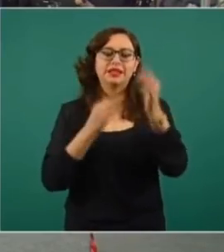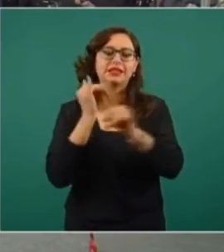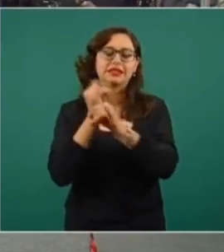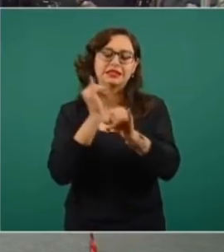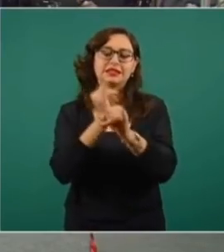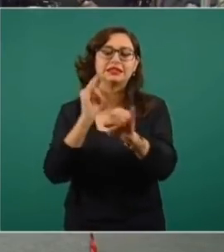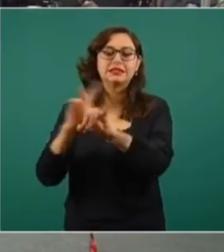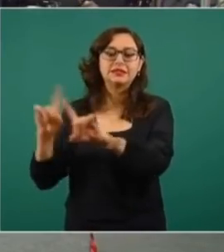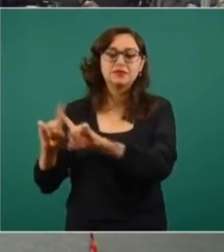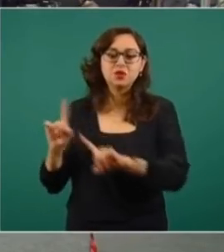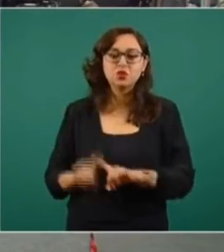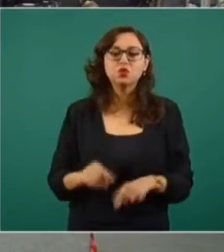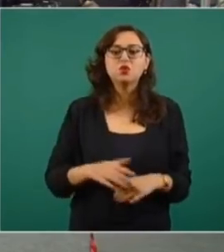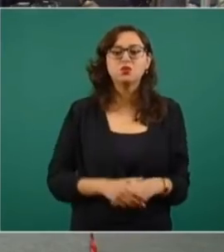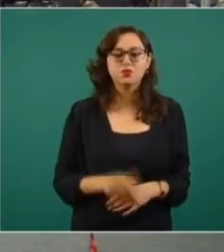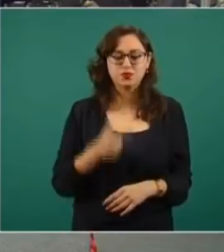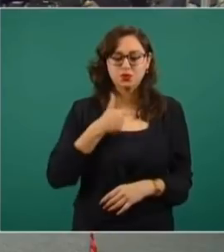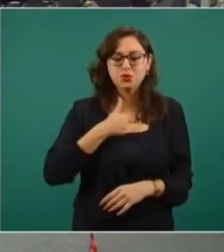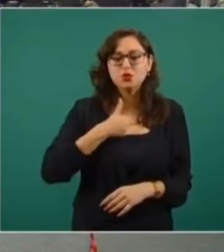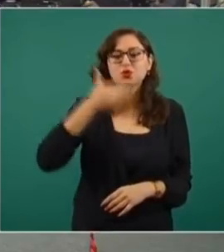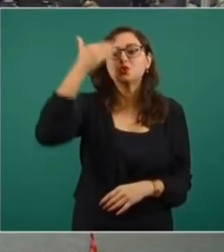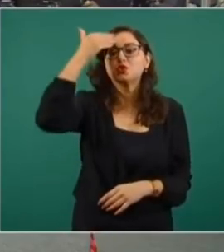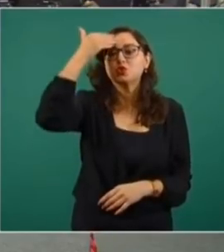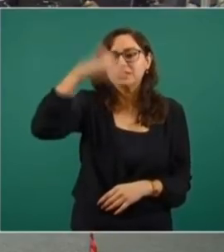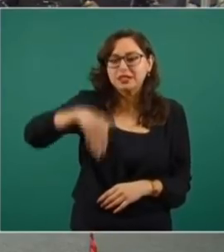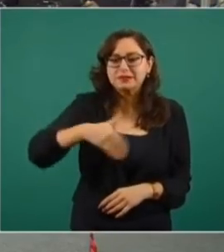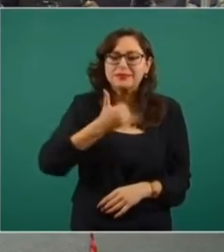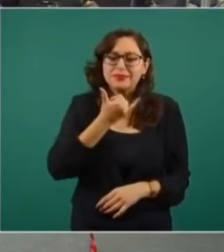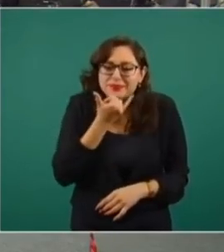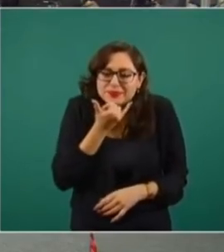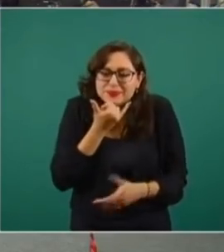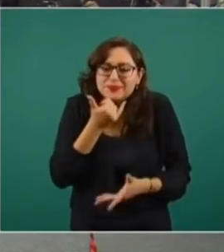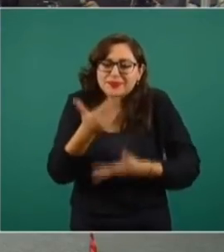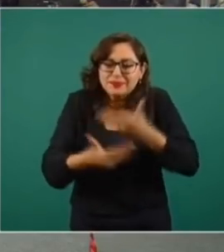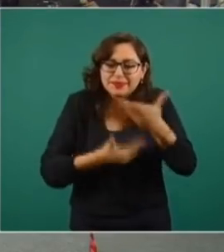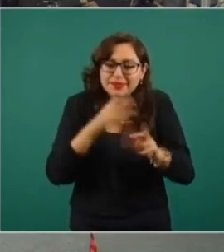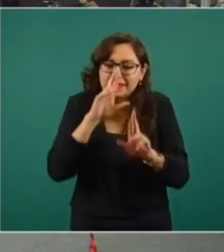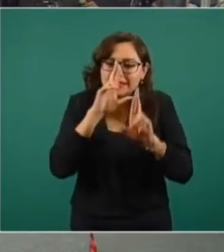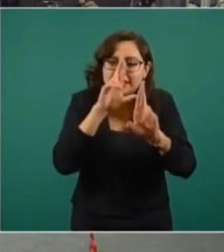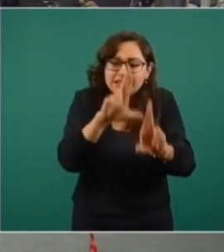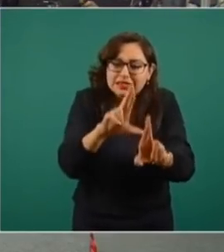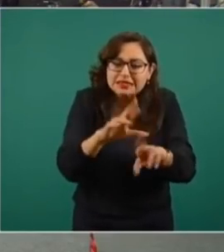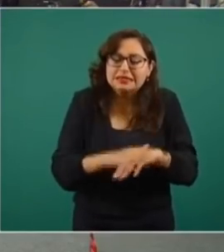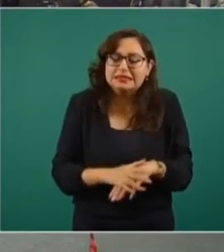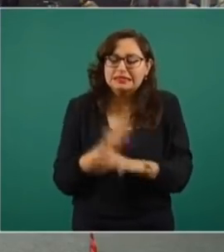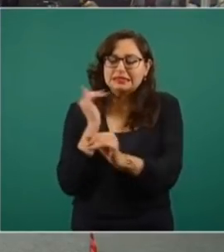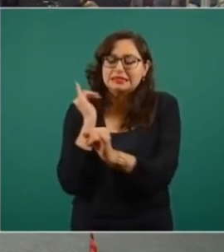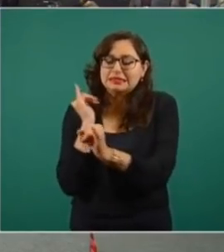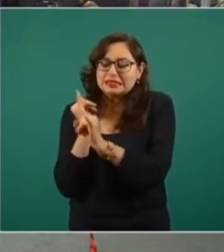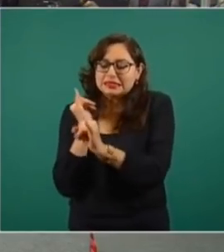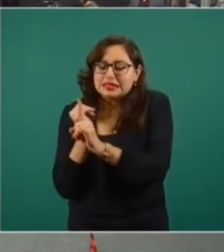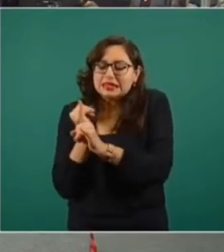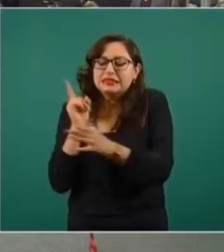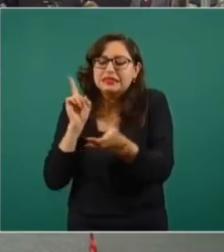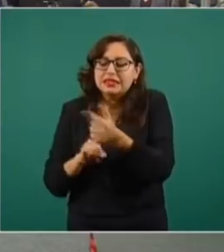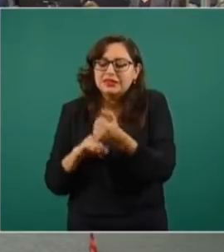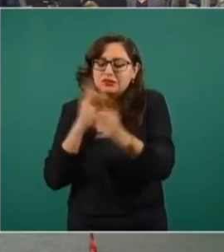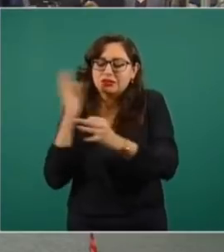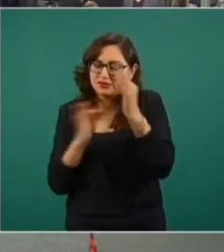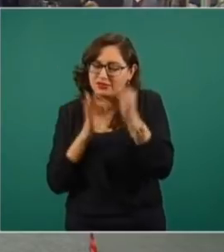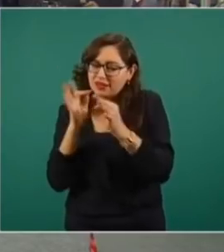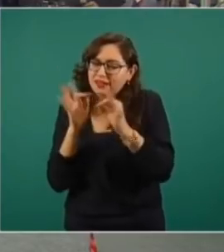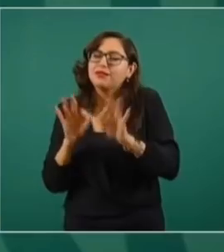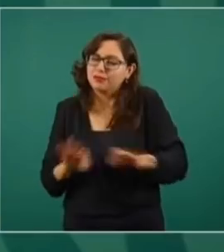los medios digitales también somos importantes. Sí, son muy importantes. Se lo digo fraternalmente, porque además… Acuérdate de algo.